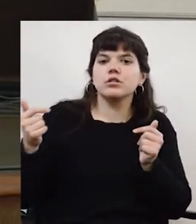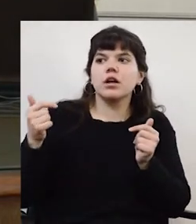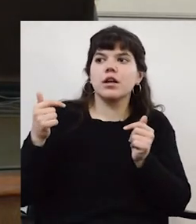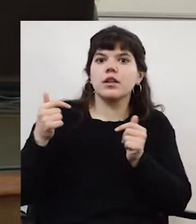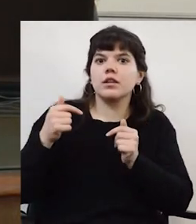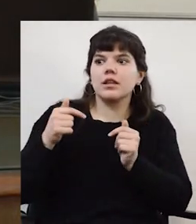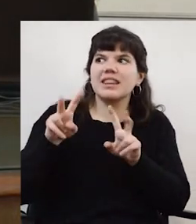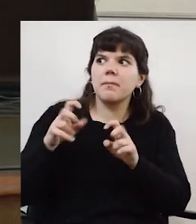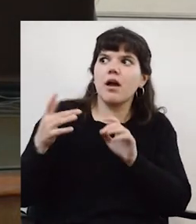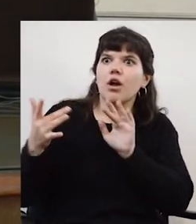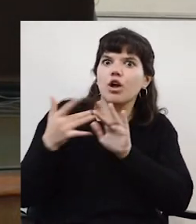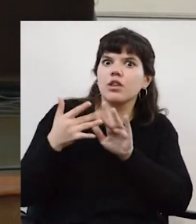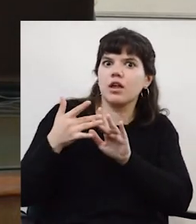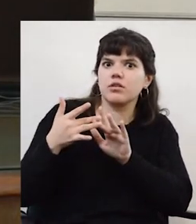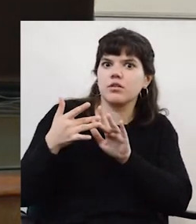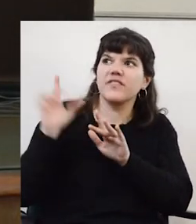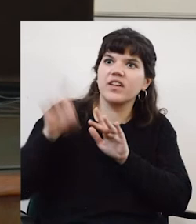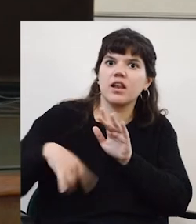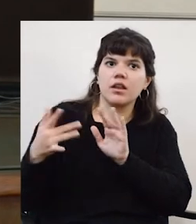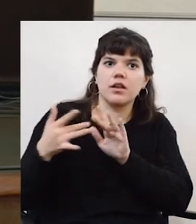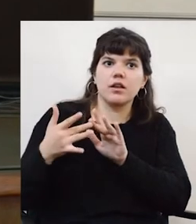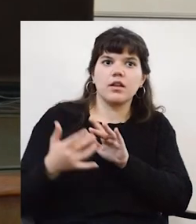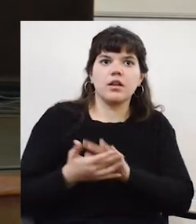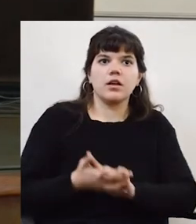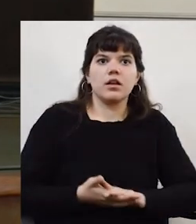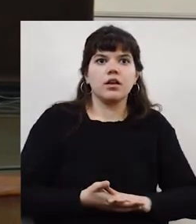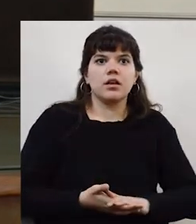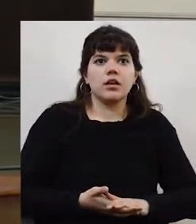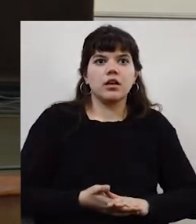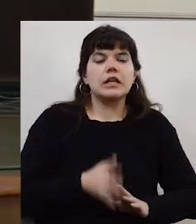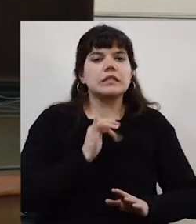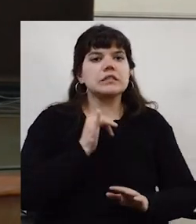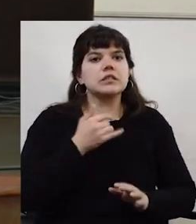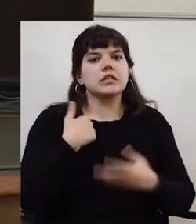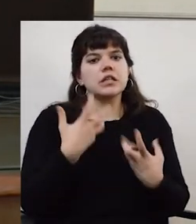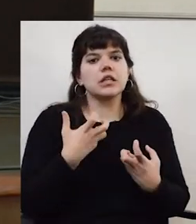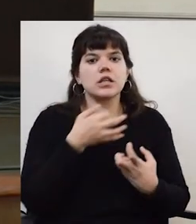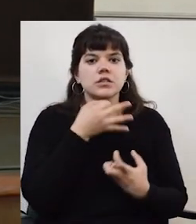productos de los vínculos, digamos. San Franco tiene... Sí.